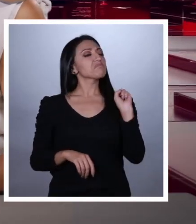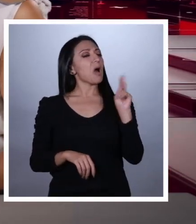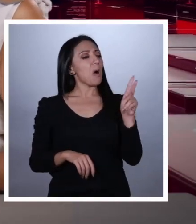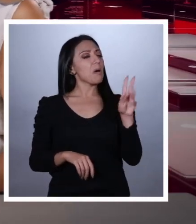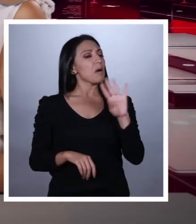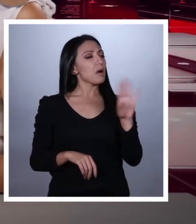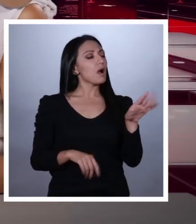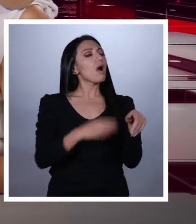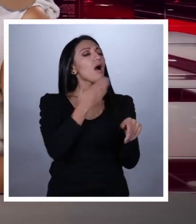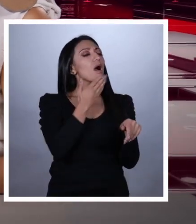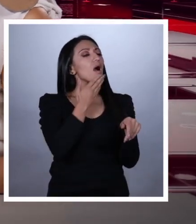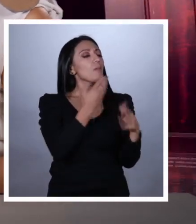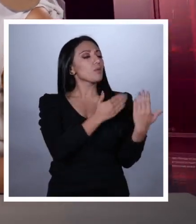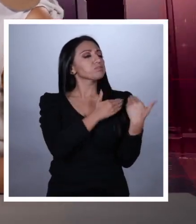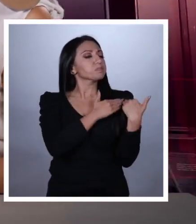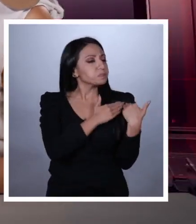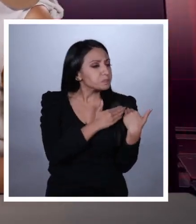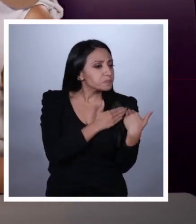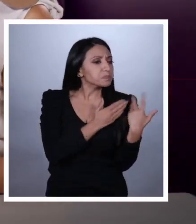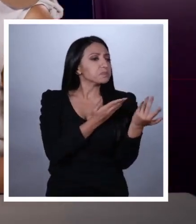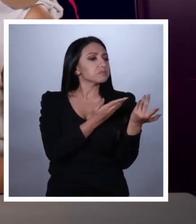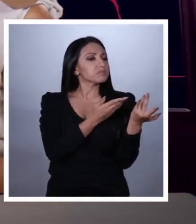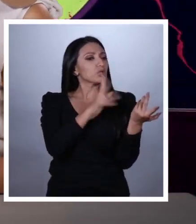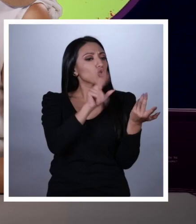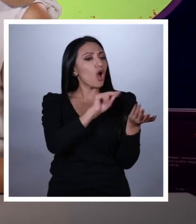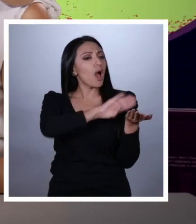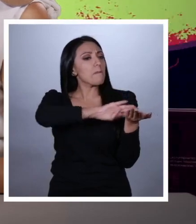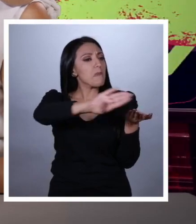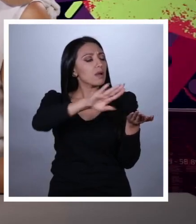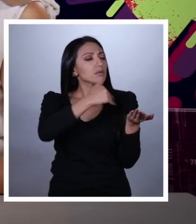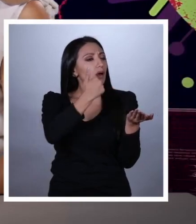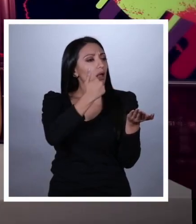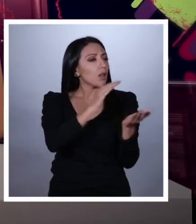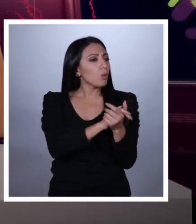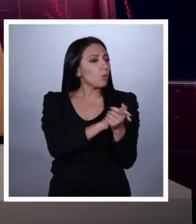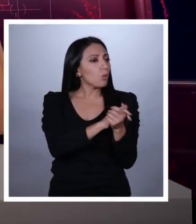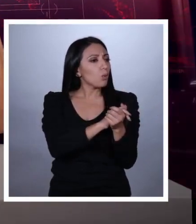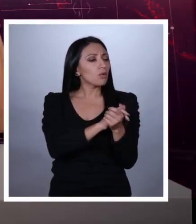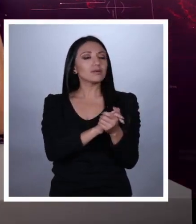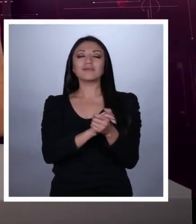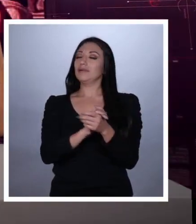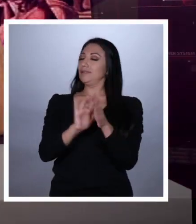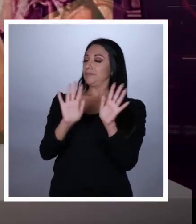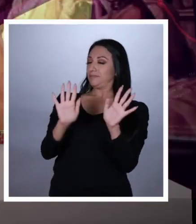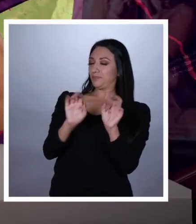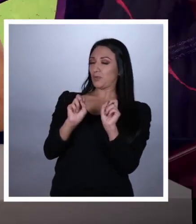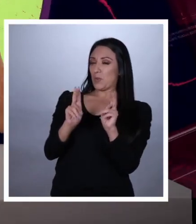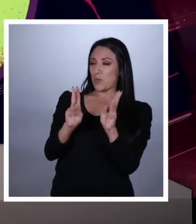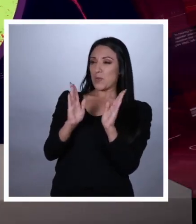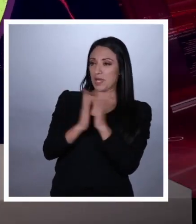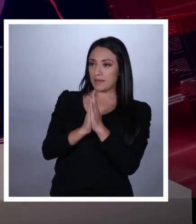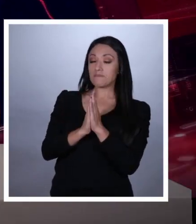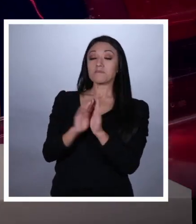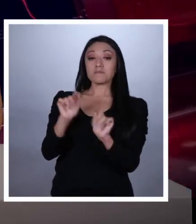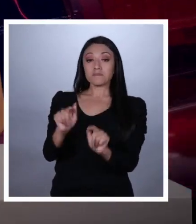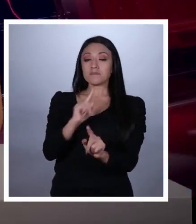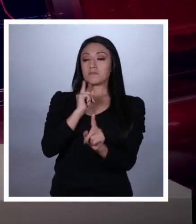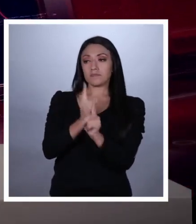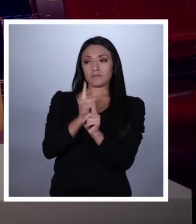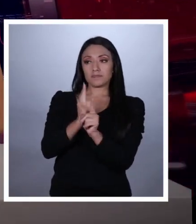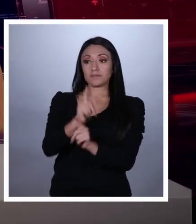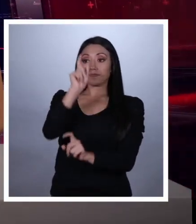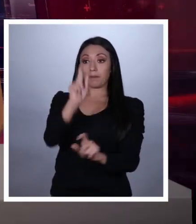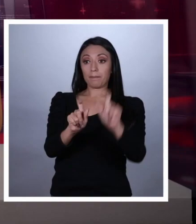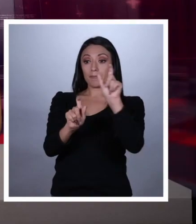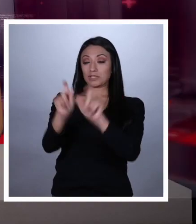Pero, ¿cómo se puede garantizar que nadie sea excluido? Ok, esto es deber